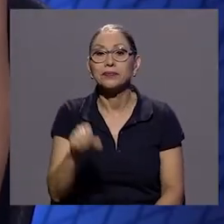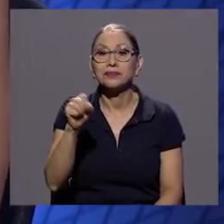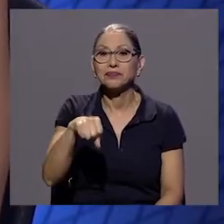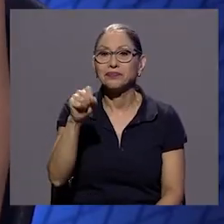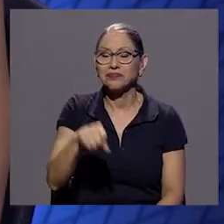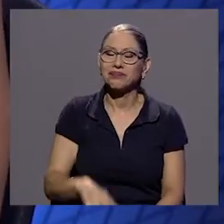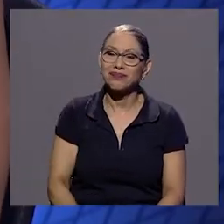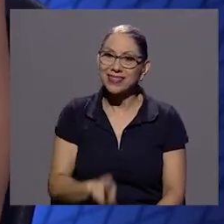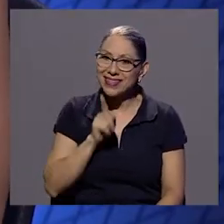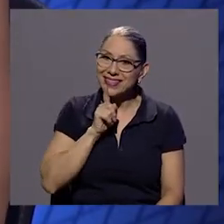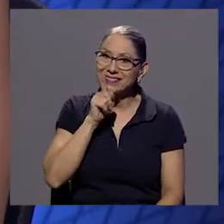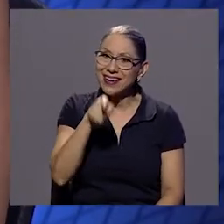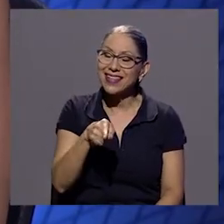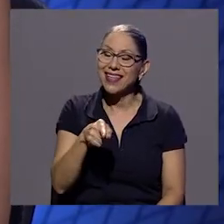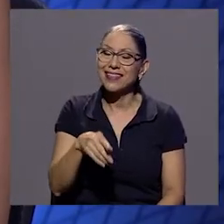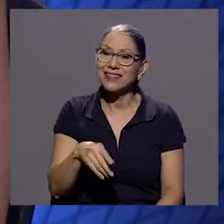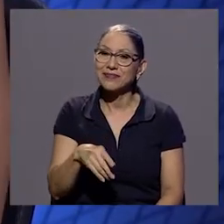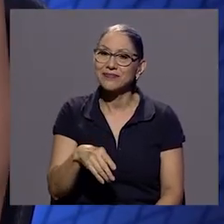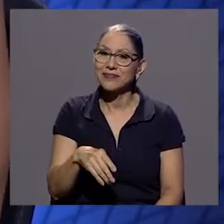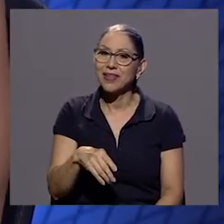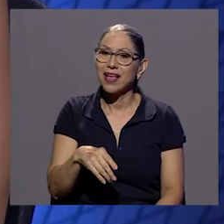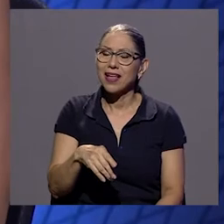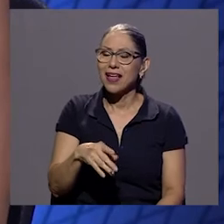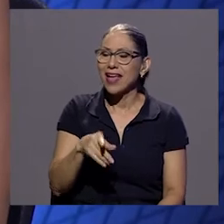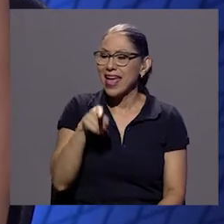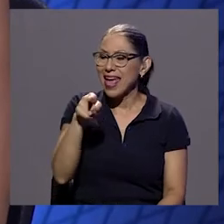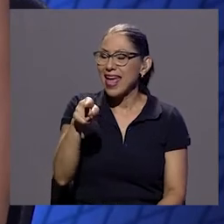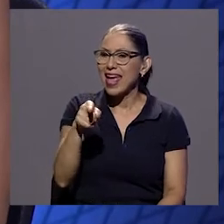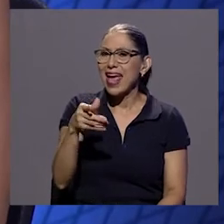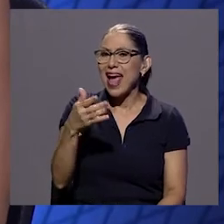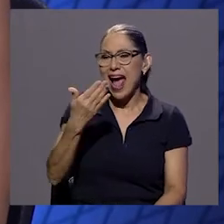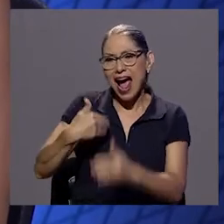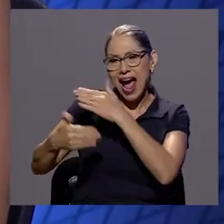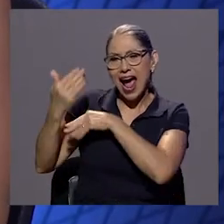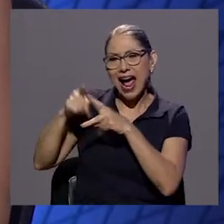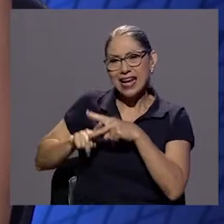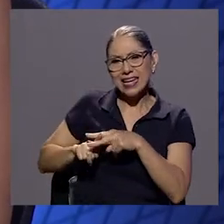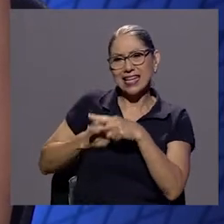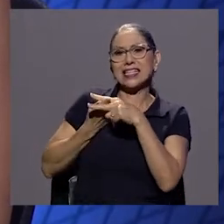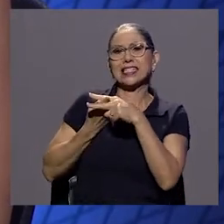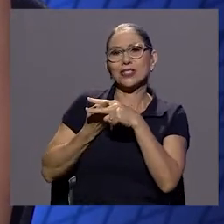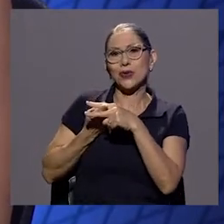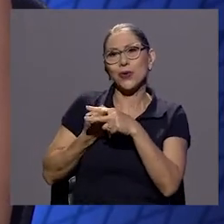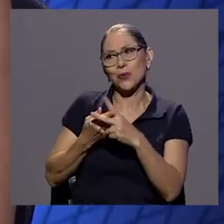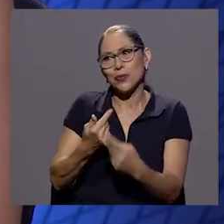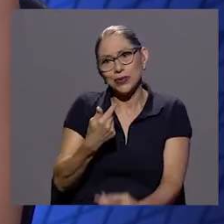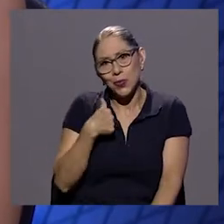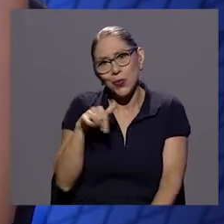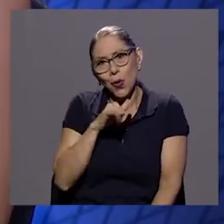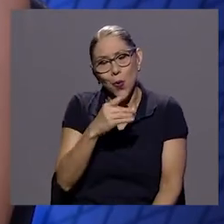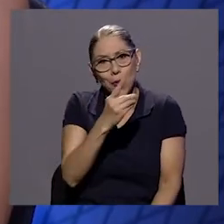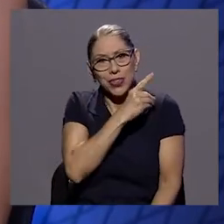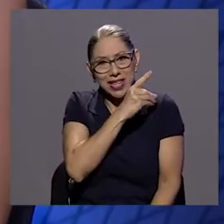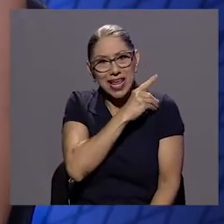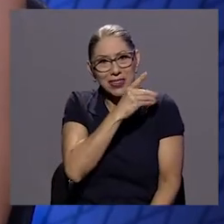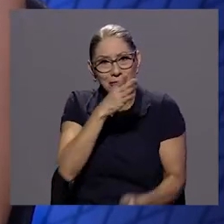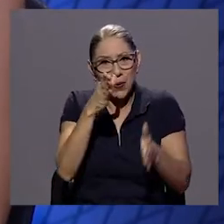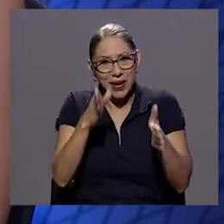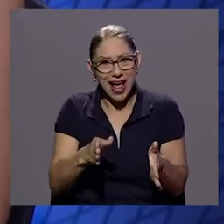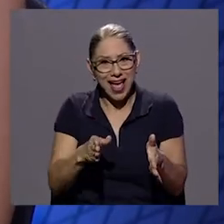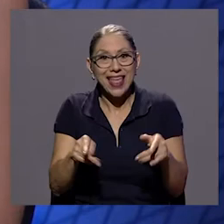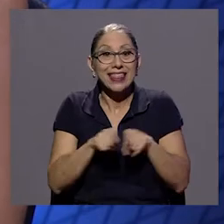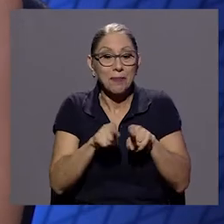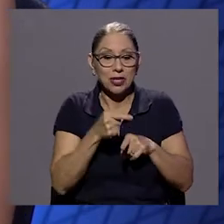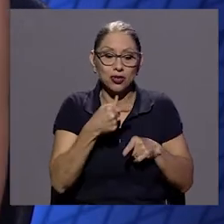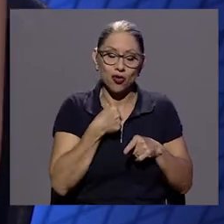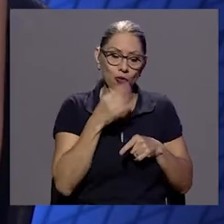ese vínculo en realidad obviamente al inicio uno digamos como directora también yo voy viviendo un proceso personal por otro